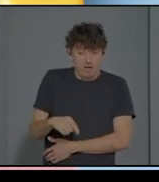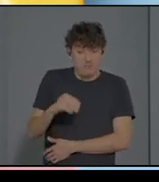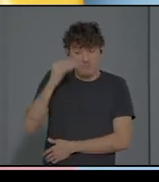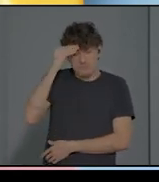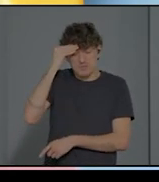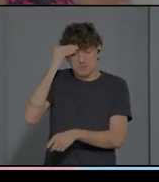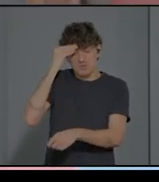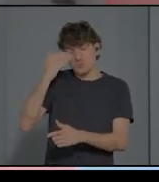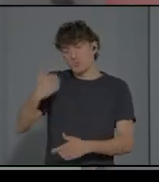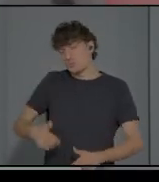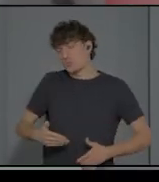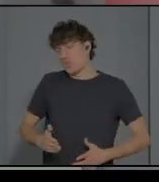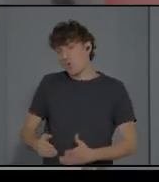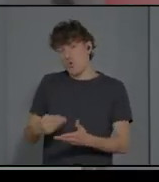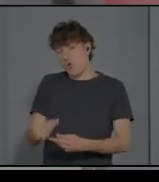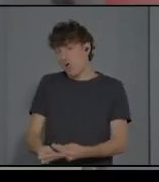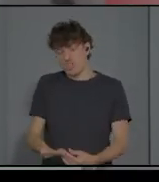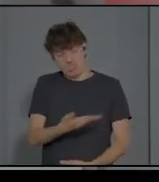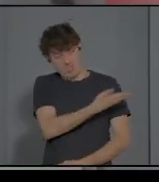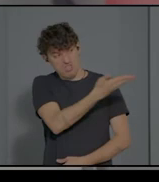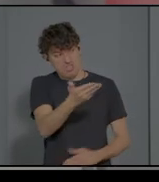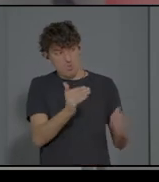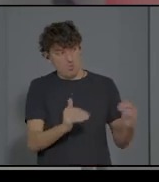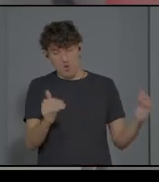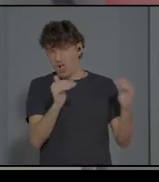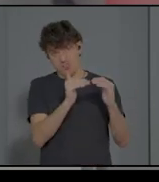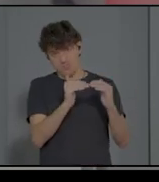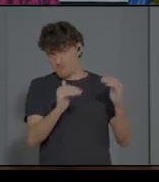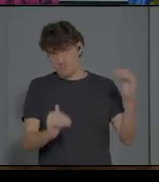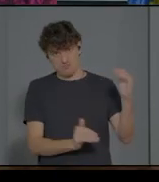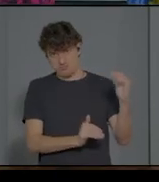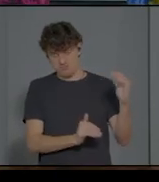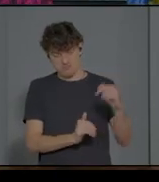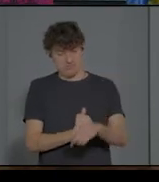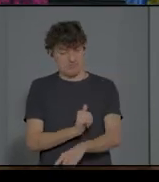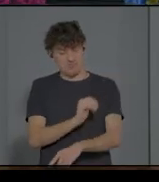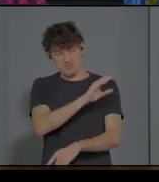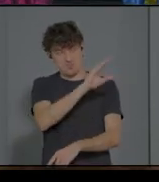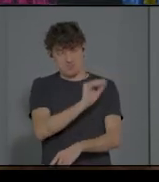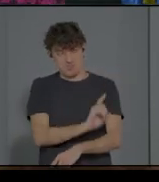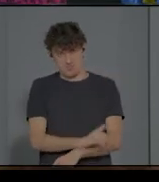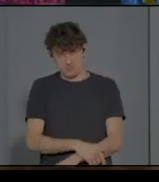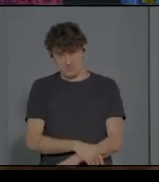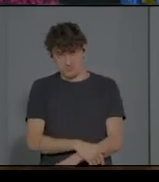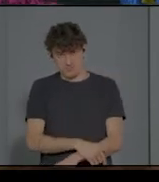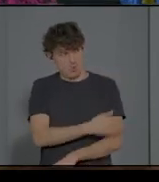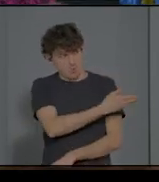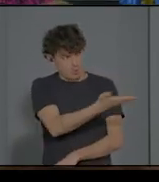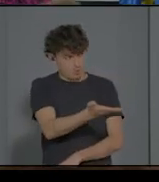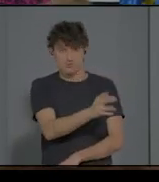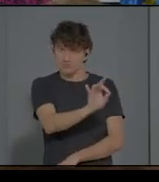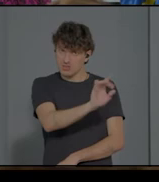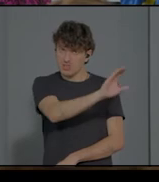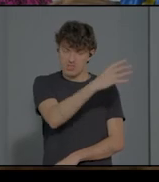demás niños sí que, mi hijo no entiende, los demás niños sí que entienden. Mira, no ha podido contestar esta situación. Mira,